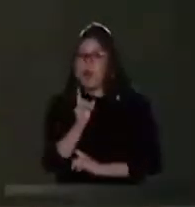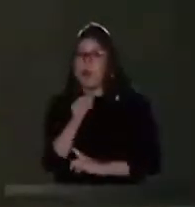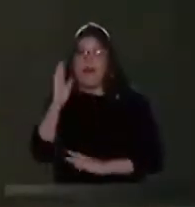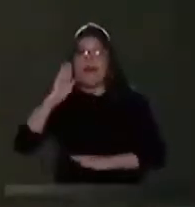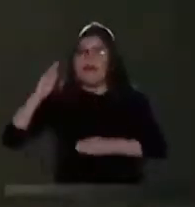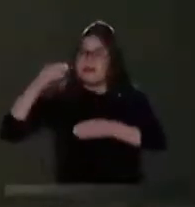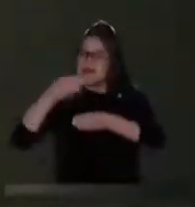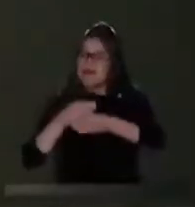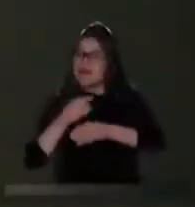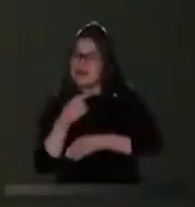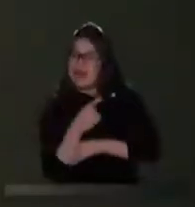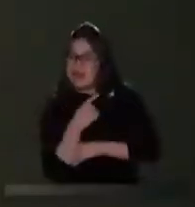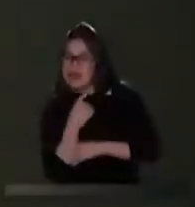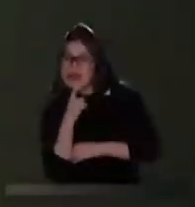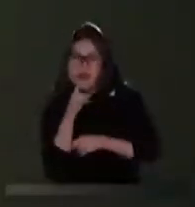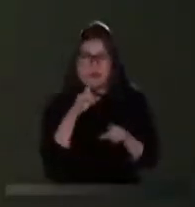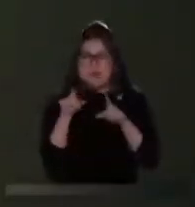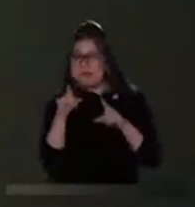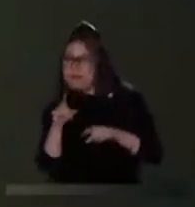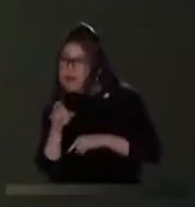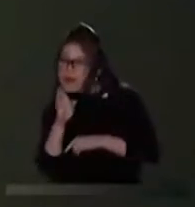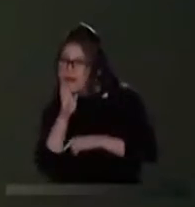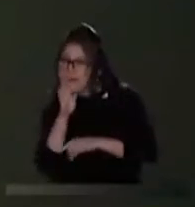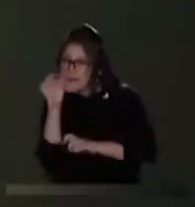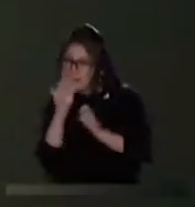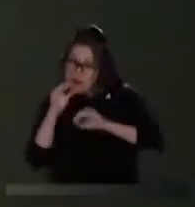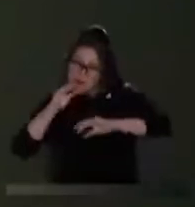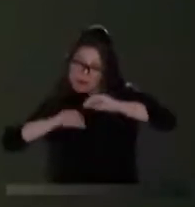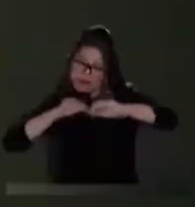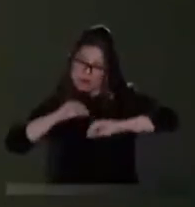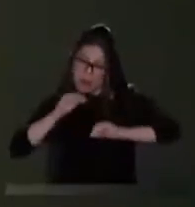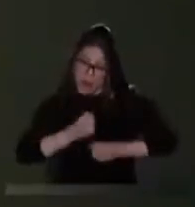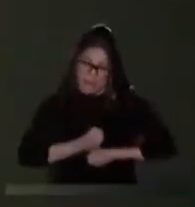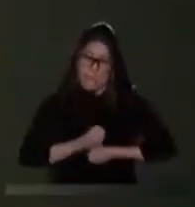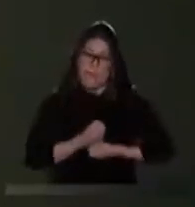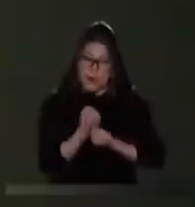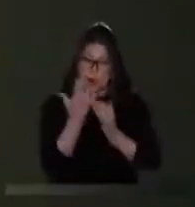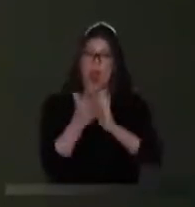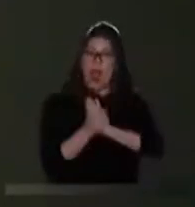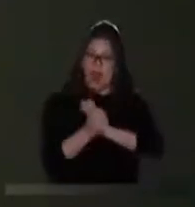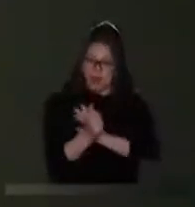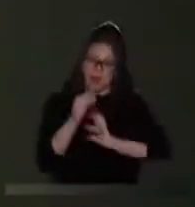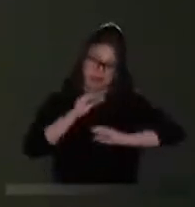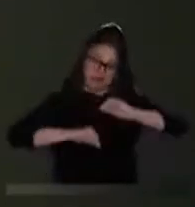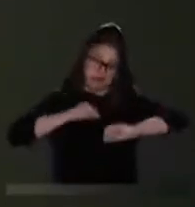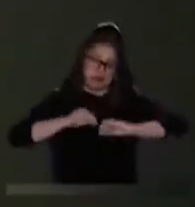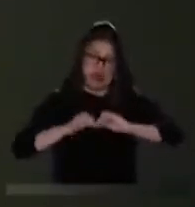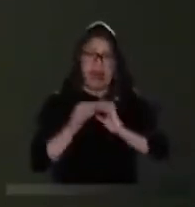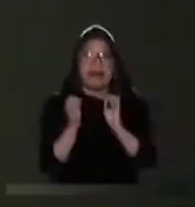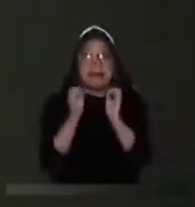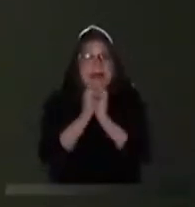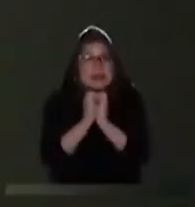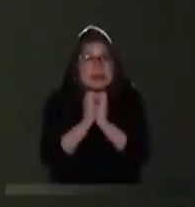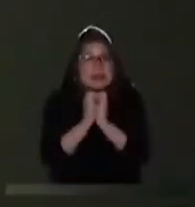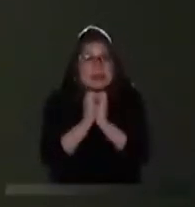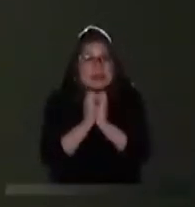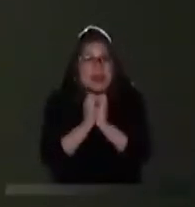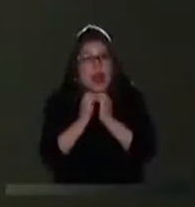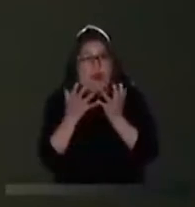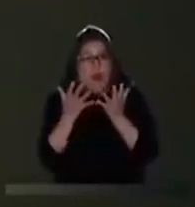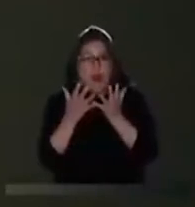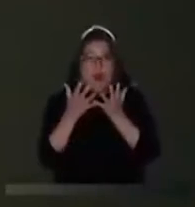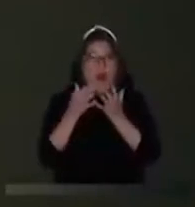Teams no es solamente que los realizadores expresen su talento y su arte, sino que además de eso lo sepan